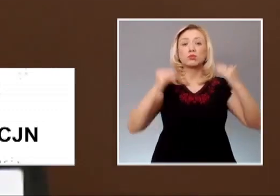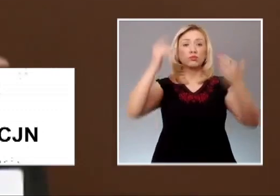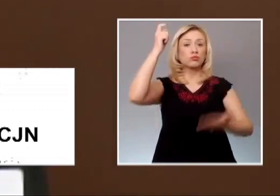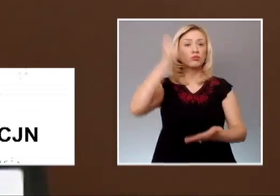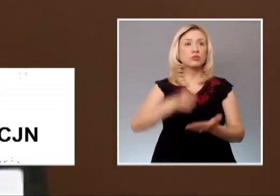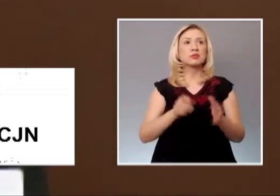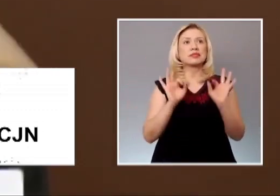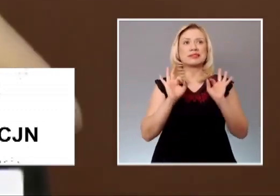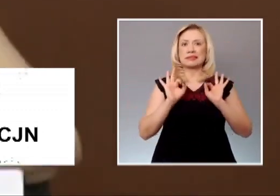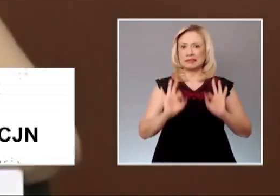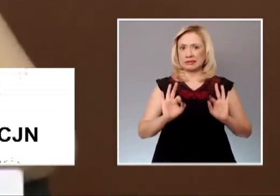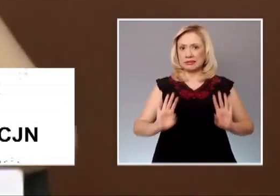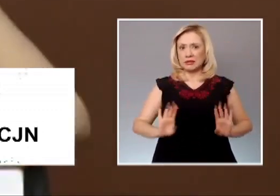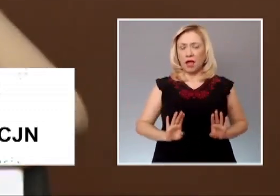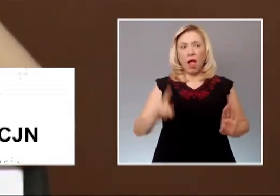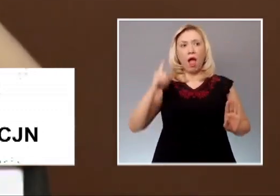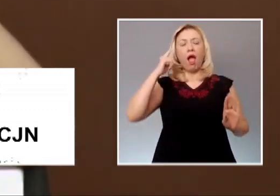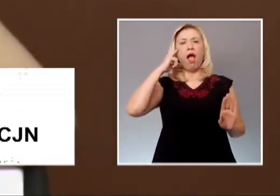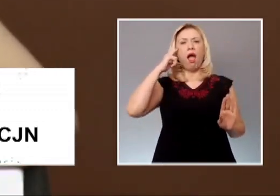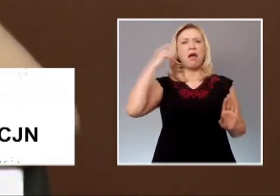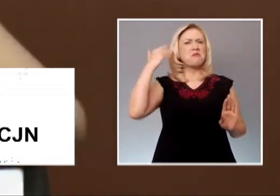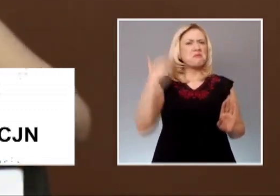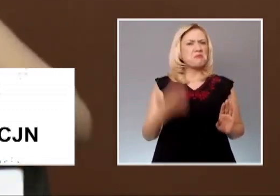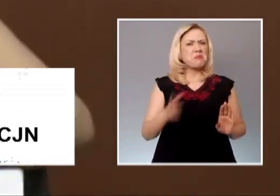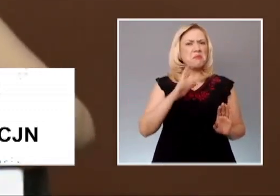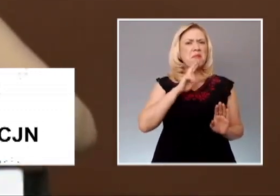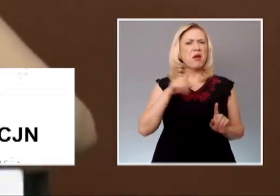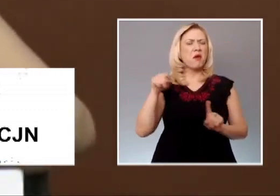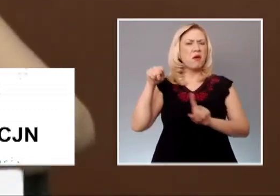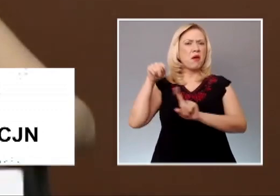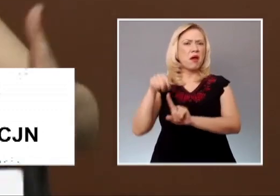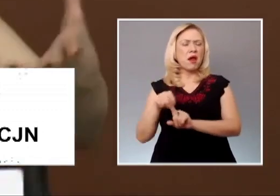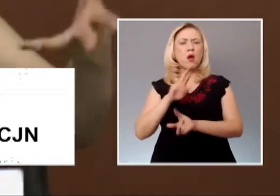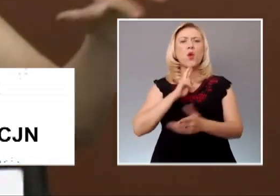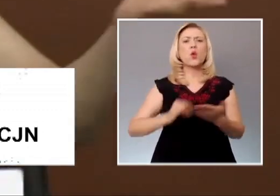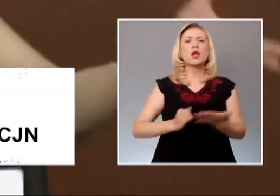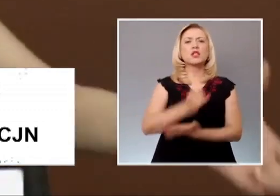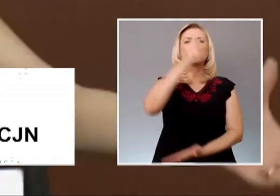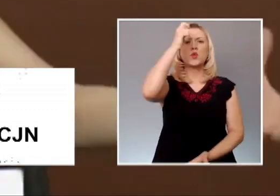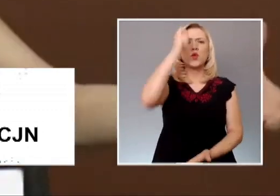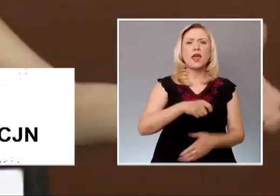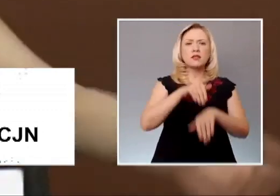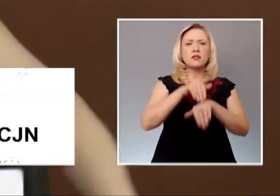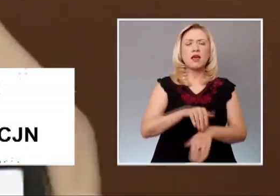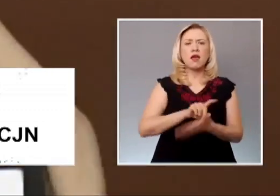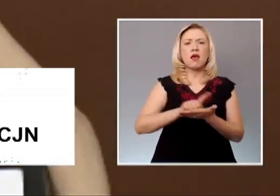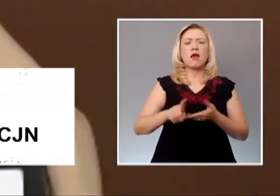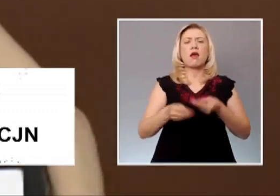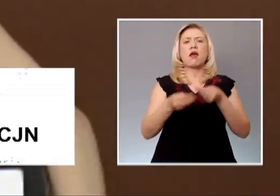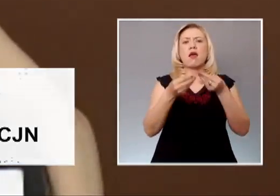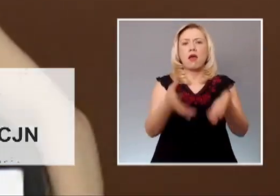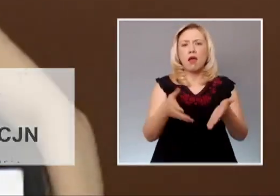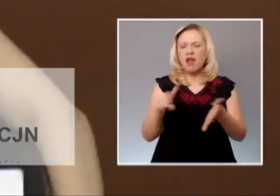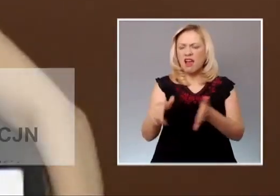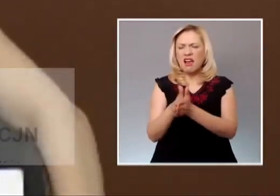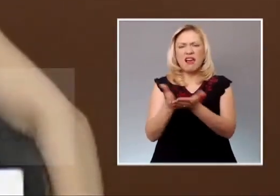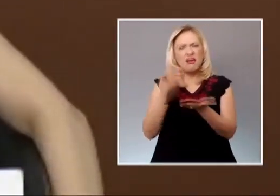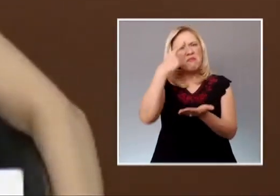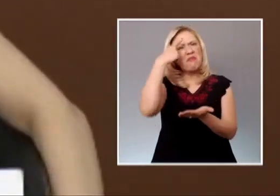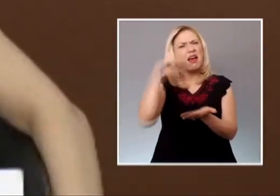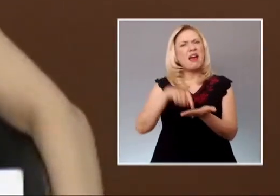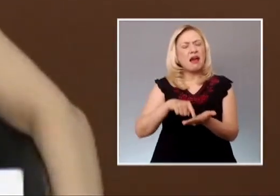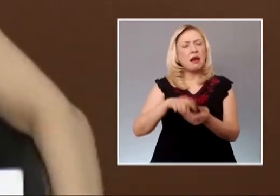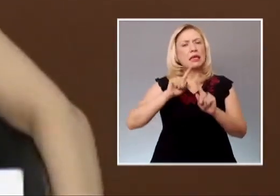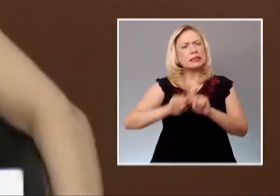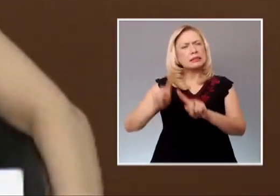elegimos como herramienta metodológica la línea jurisprudencial. ¿Los cuadernos qué hacen? Los cuadernos sistematizan